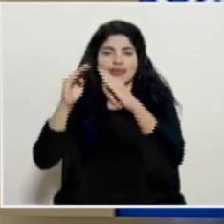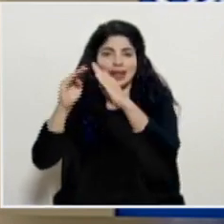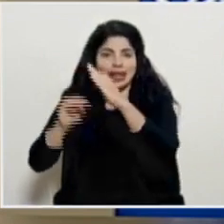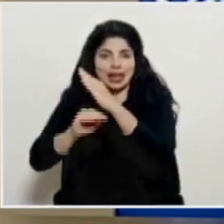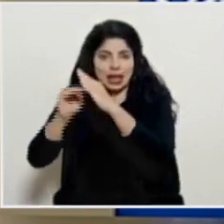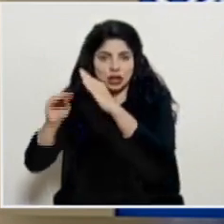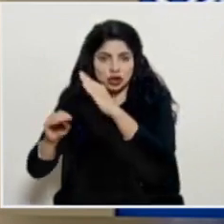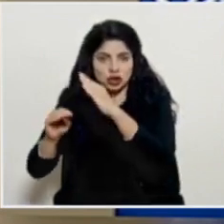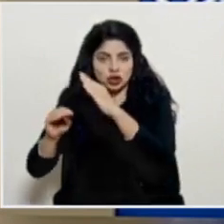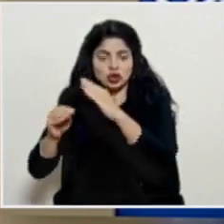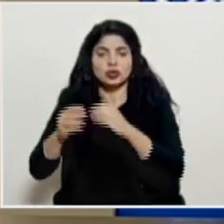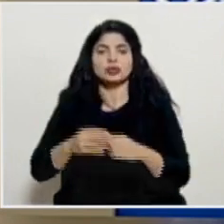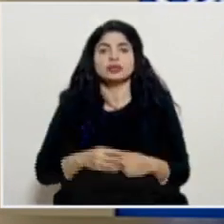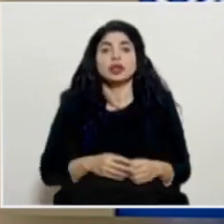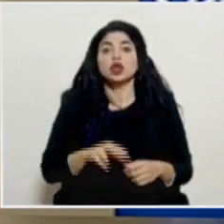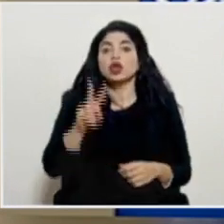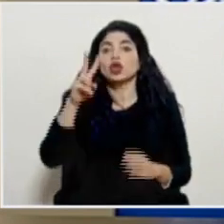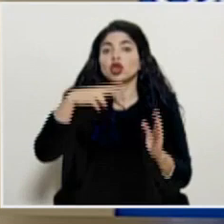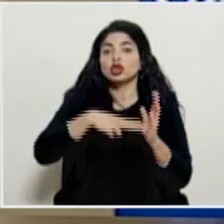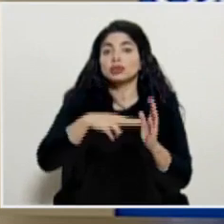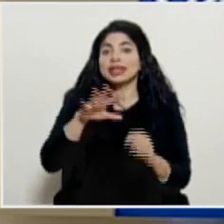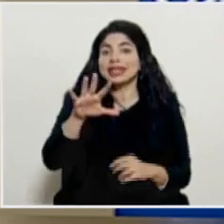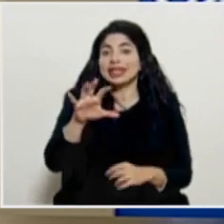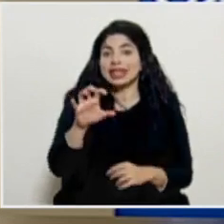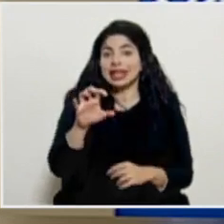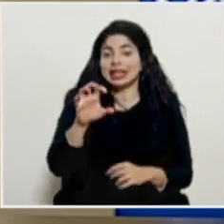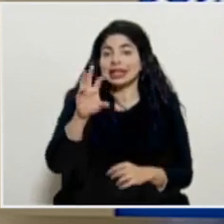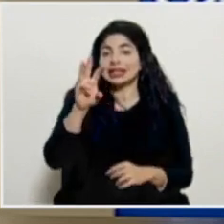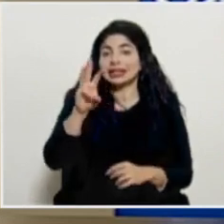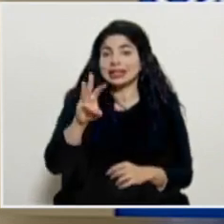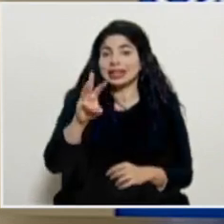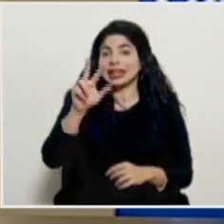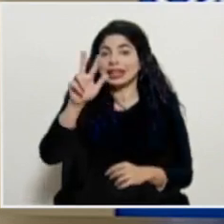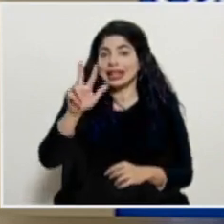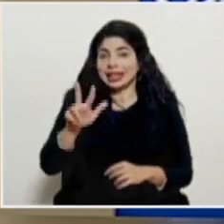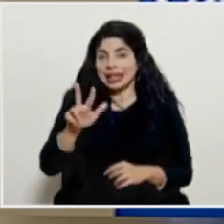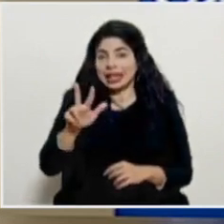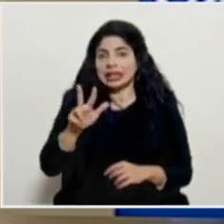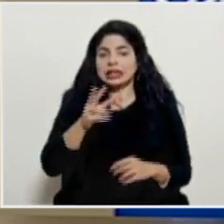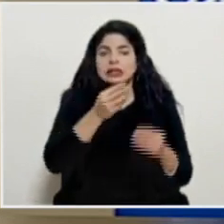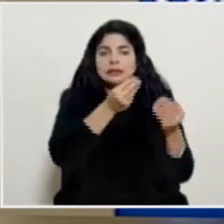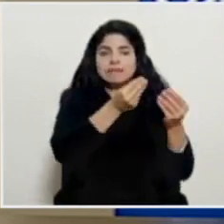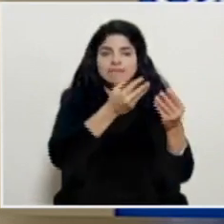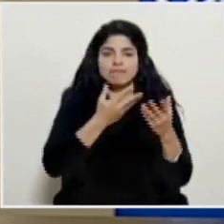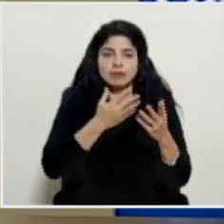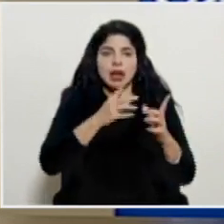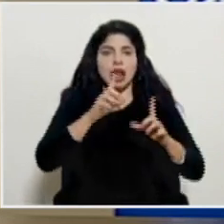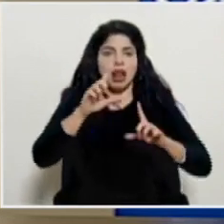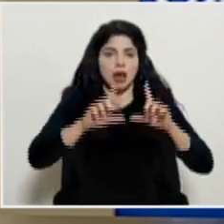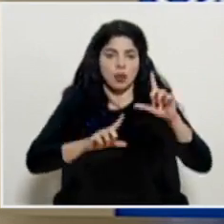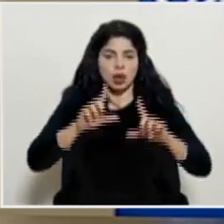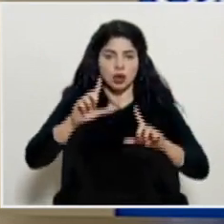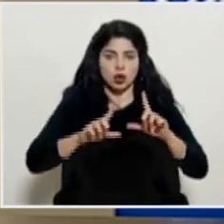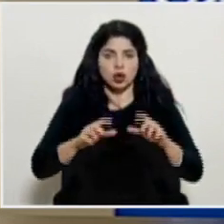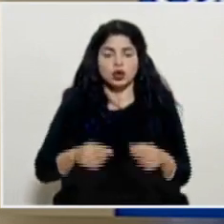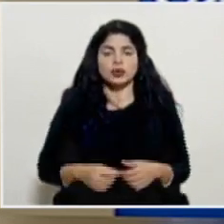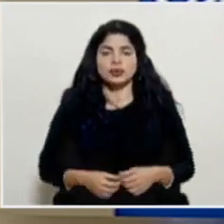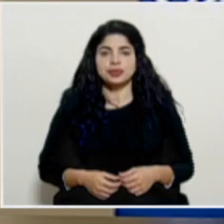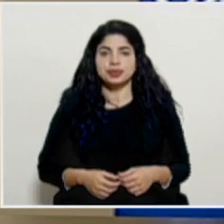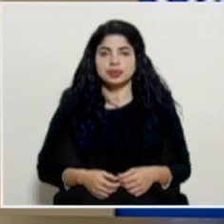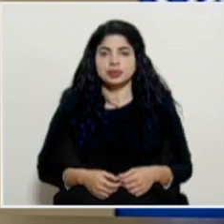epidemiológico y 2.563 que son por laboratorio.